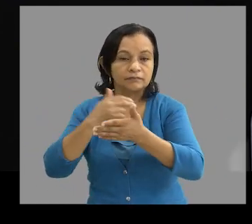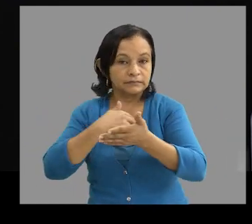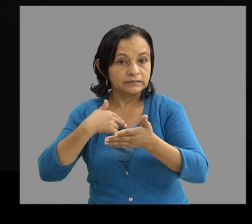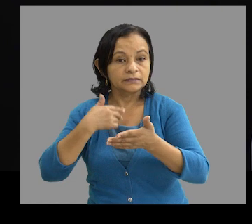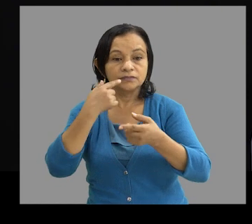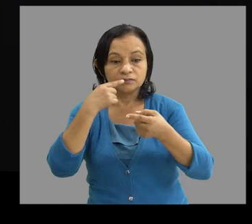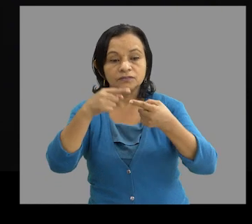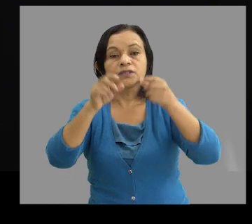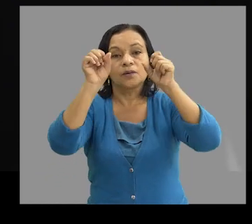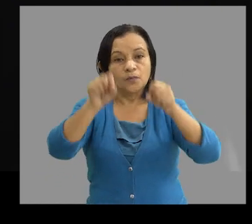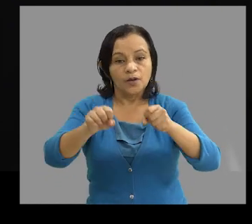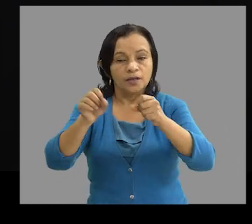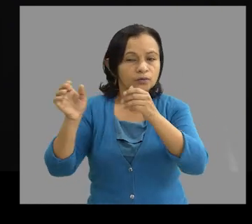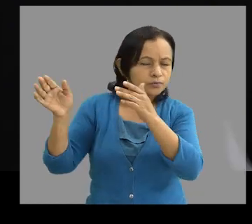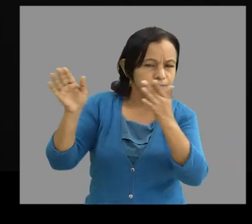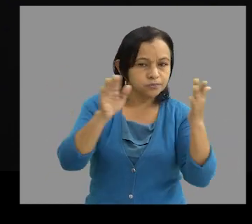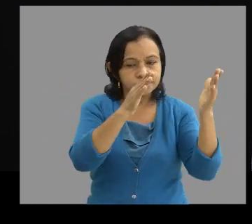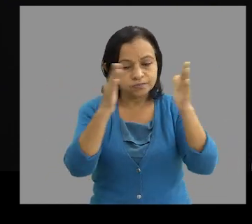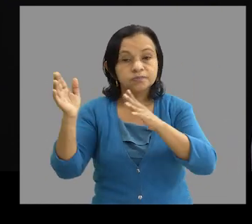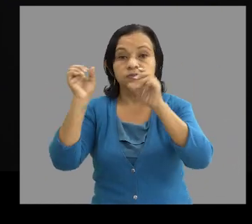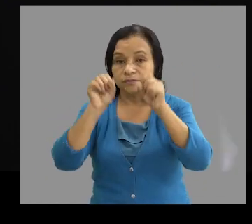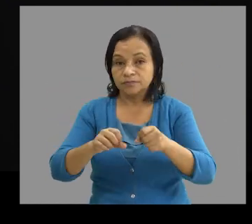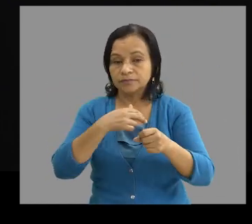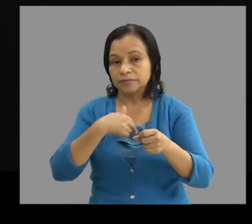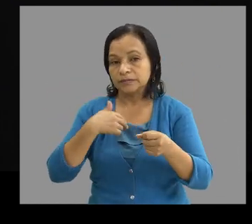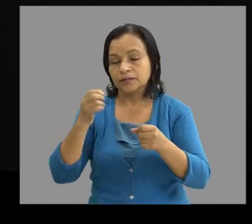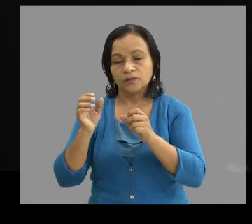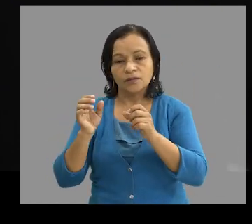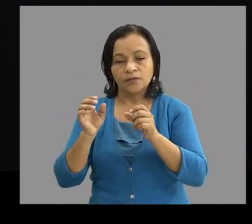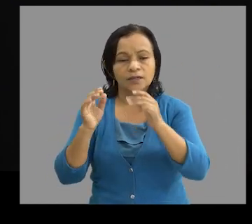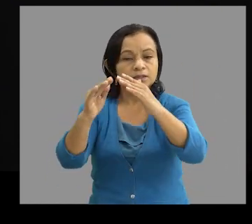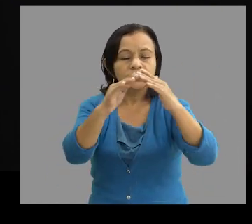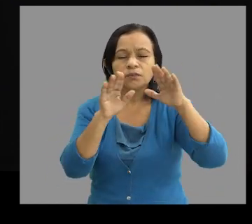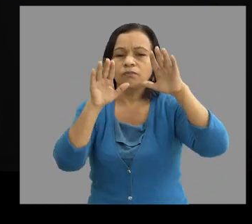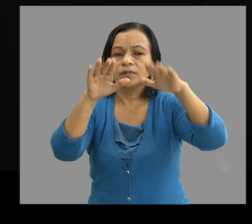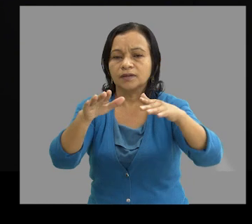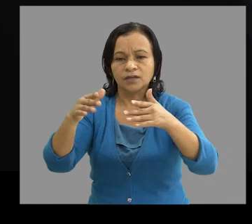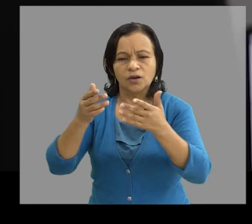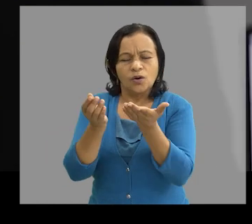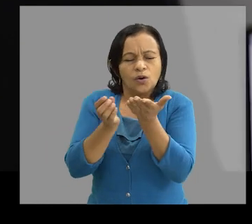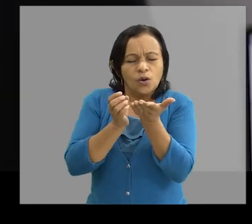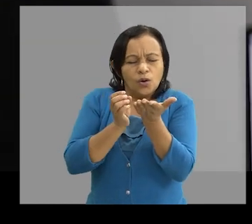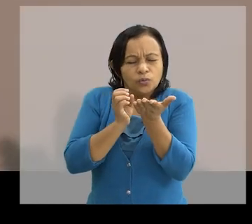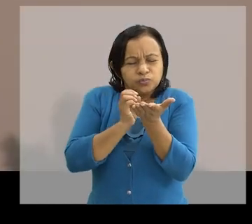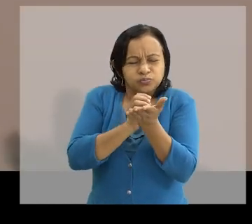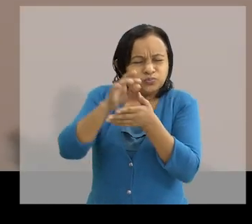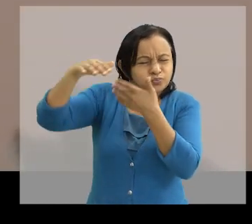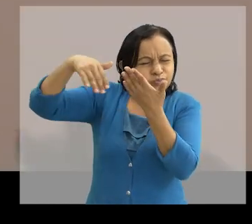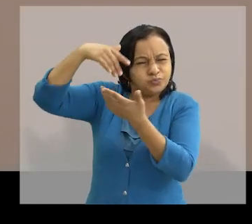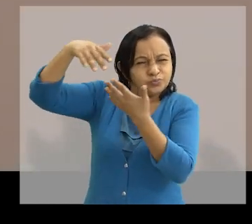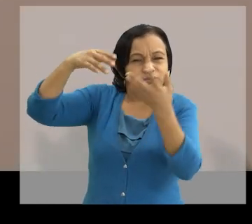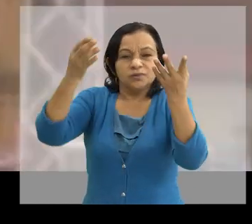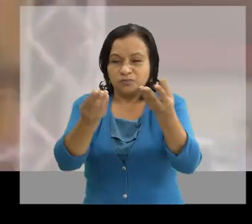Para que sí se puedan generar este tipo de eventos Lamentablemente en León se registra lo que son las tormenteras De hecho, cuando